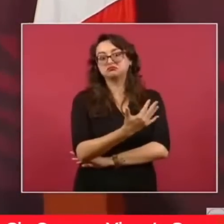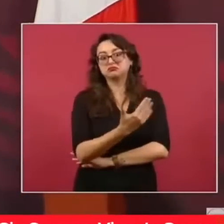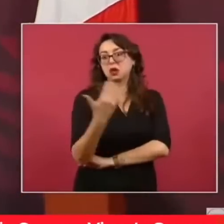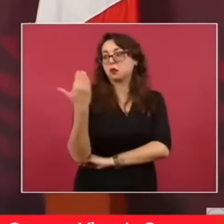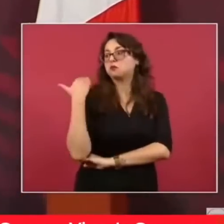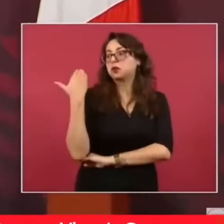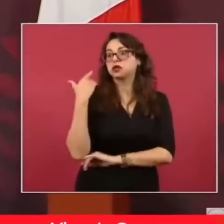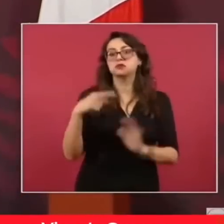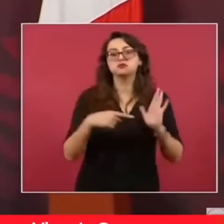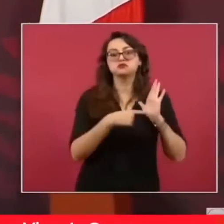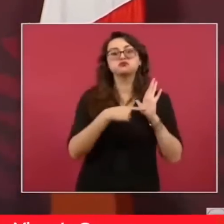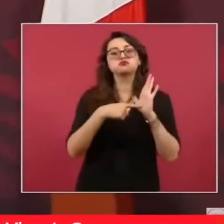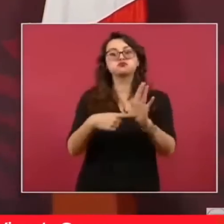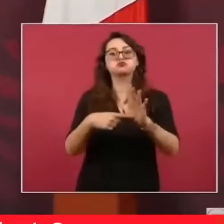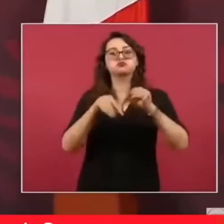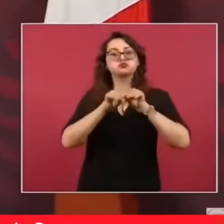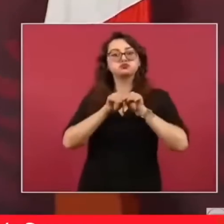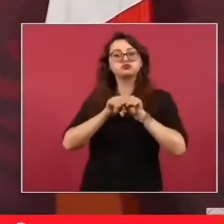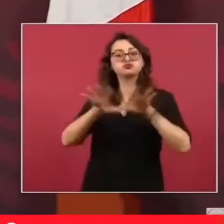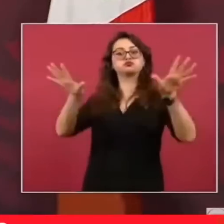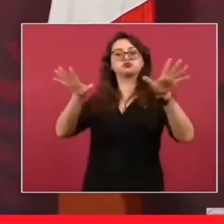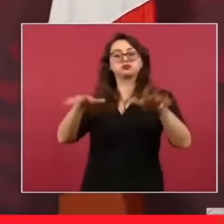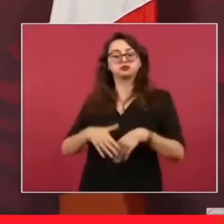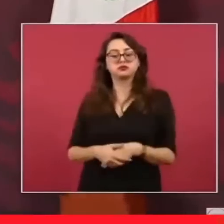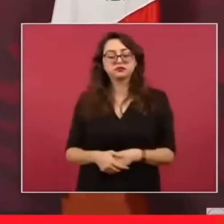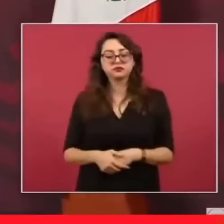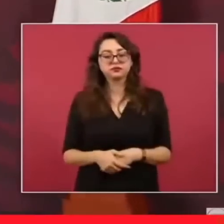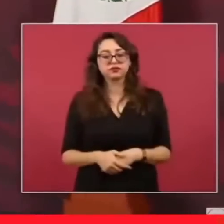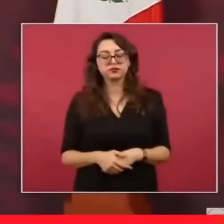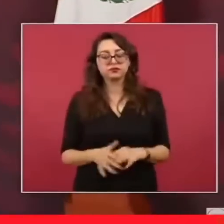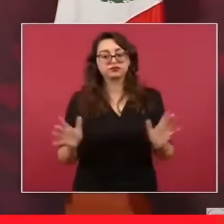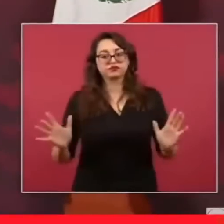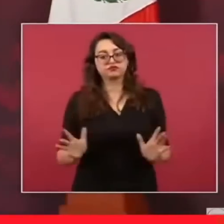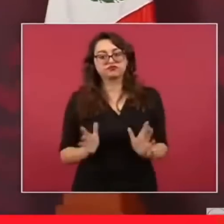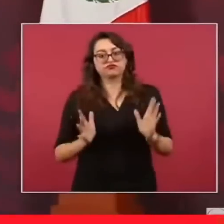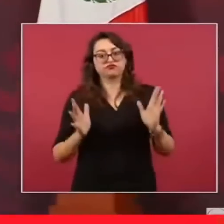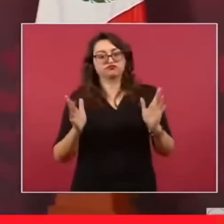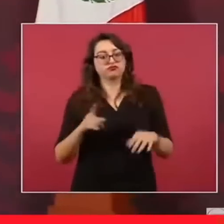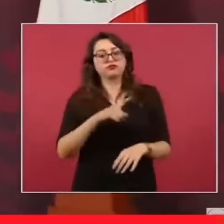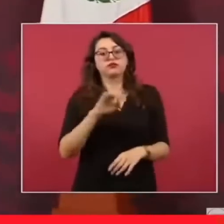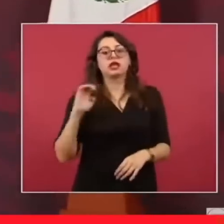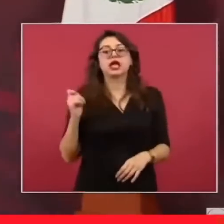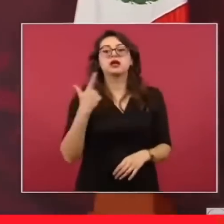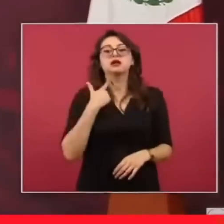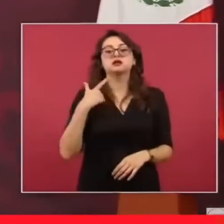hasta el que fue gobernador de Tamaulipas.